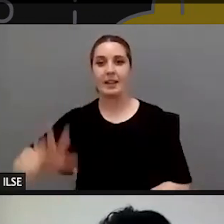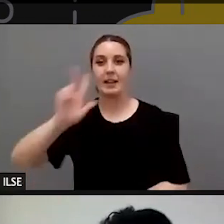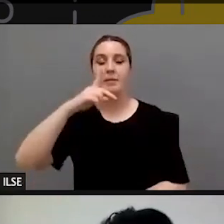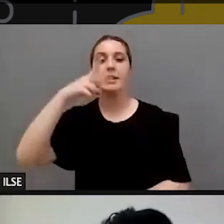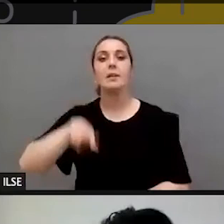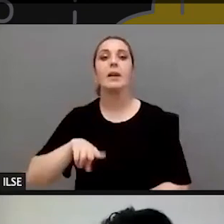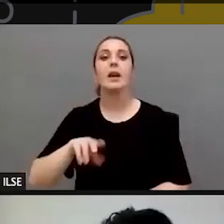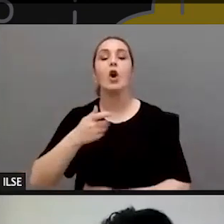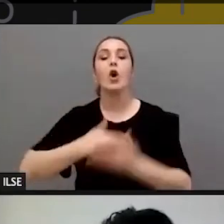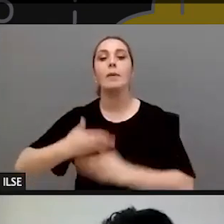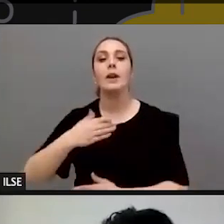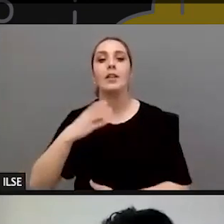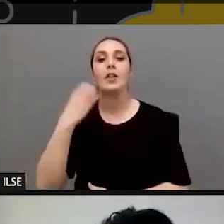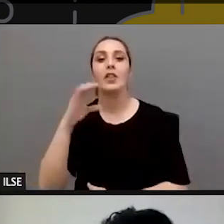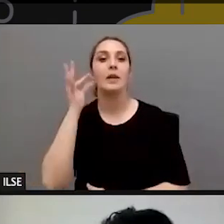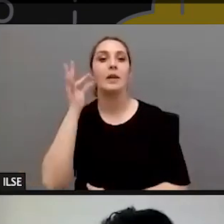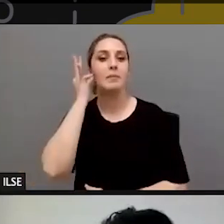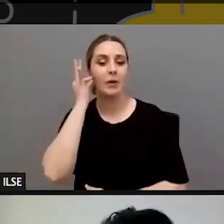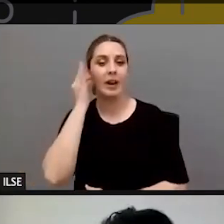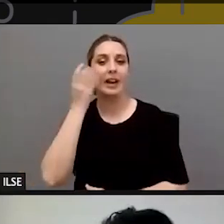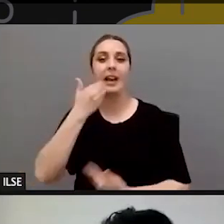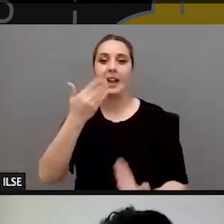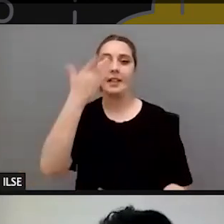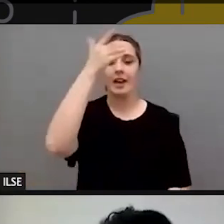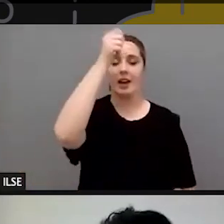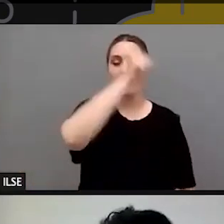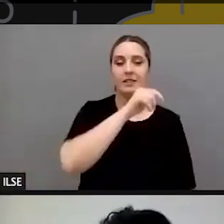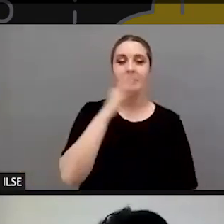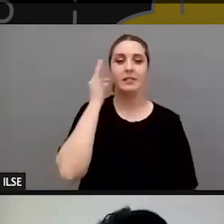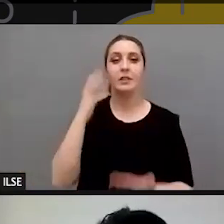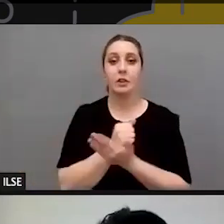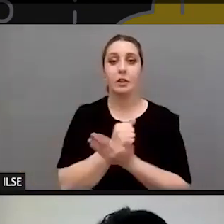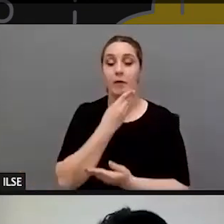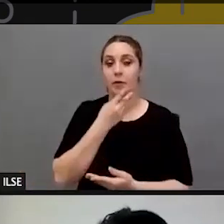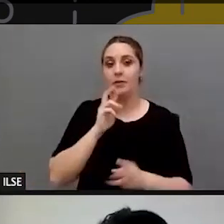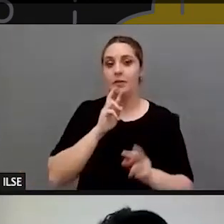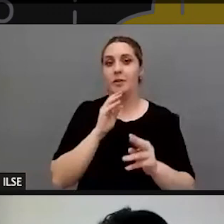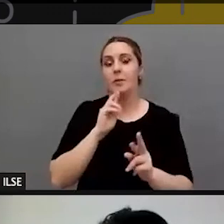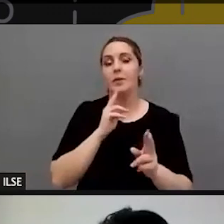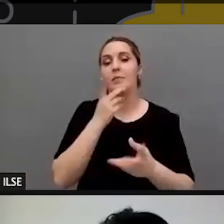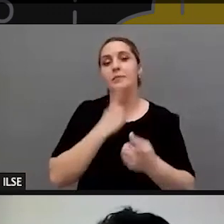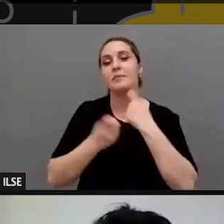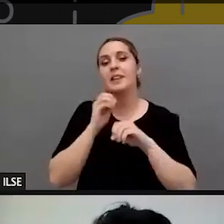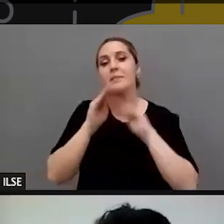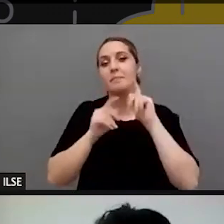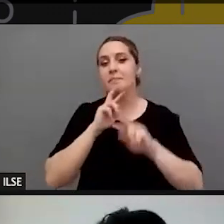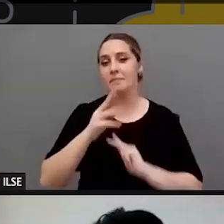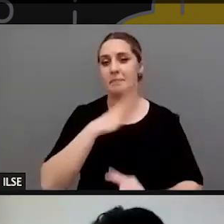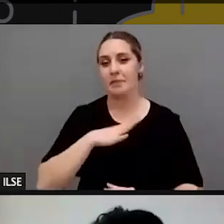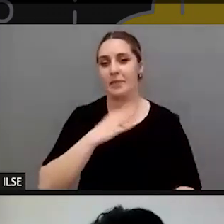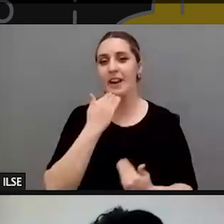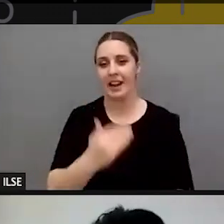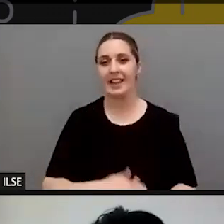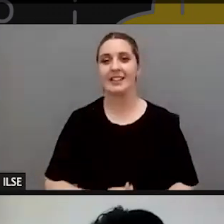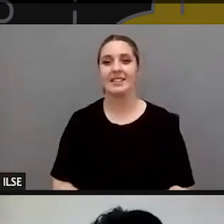Mujeres muchas gracias a todos y a todas y no se olviden de rellenar la encuesta muchas gracias gracias muchas